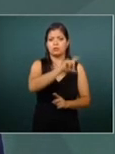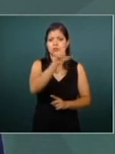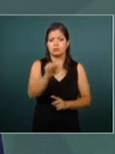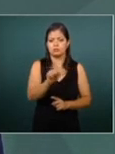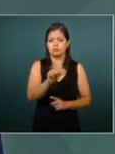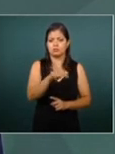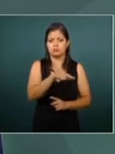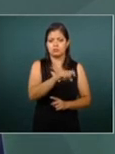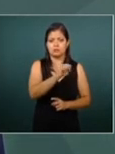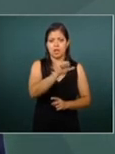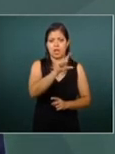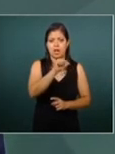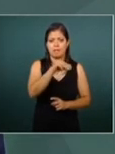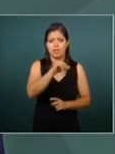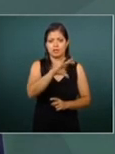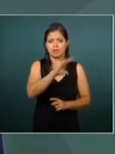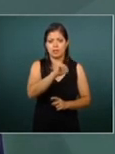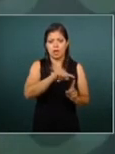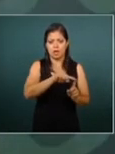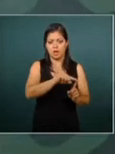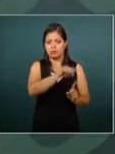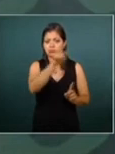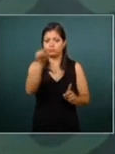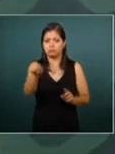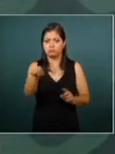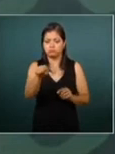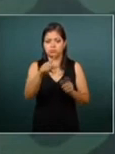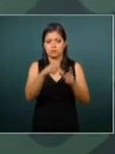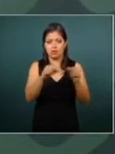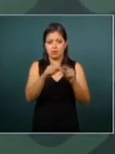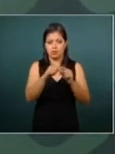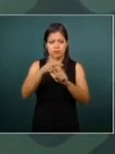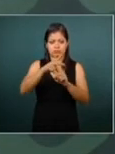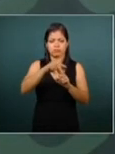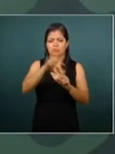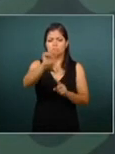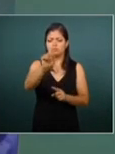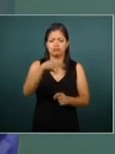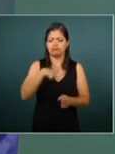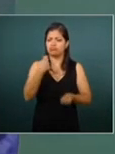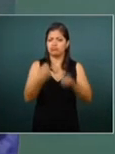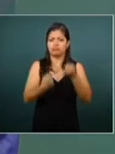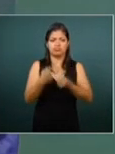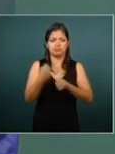Salamanca para Zapopan en helicóptero no fue por carretera todo